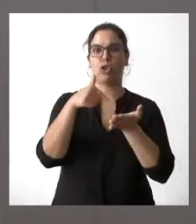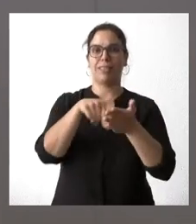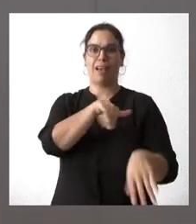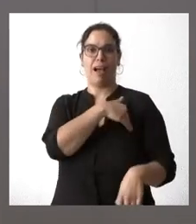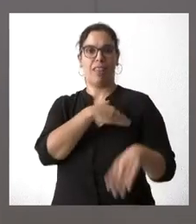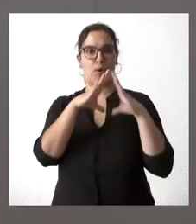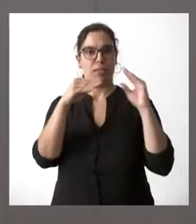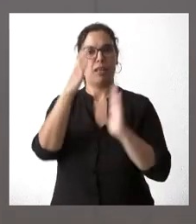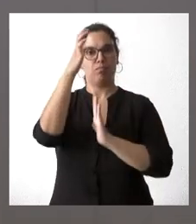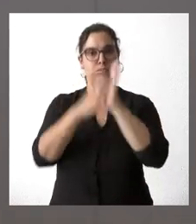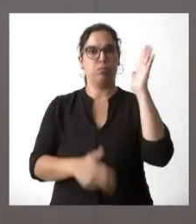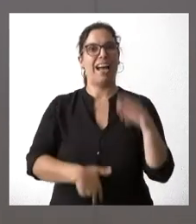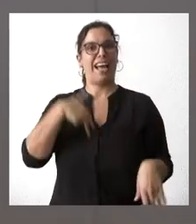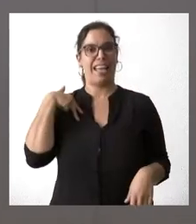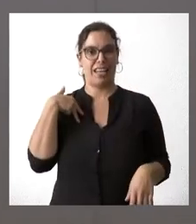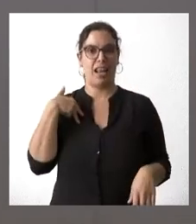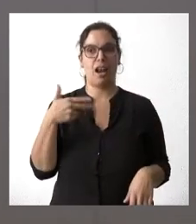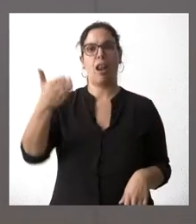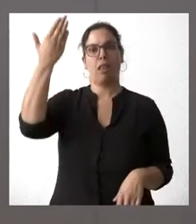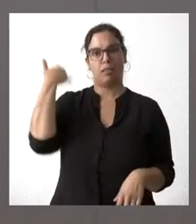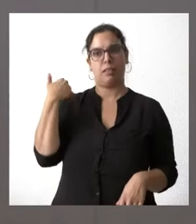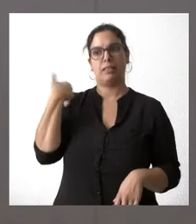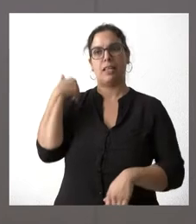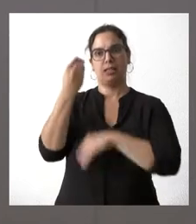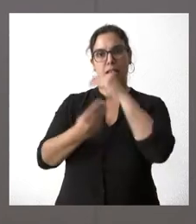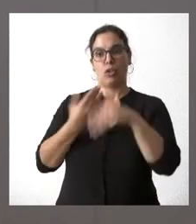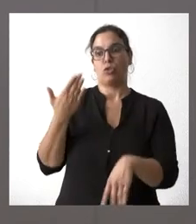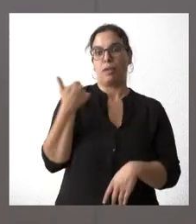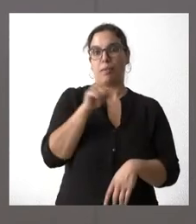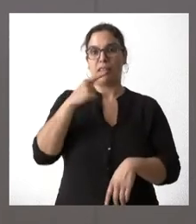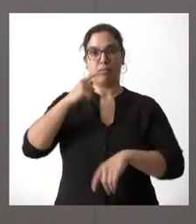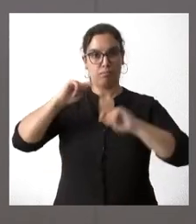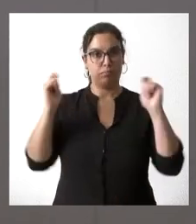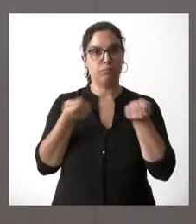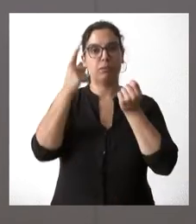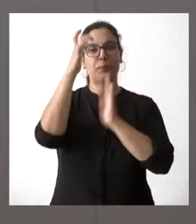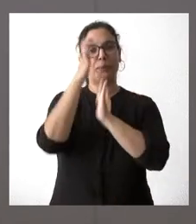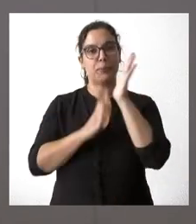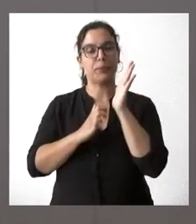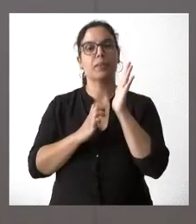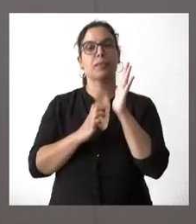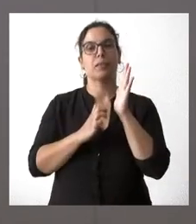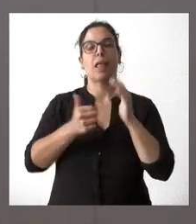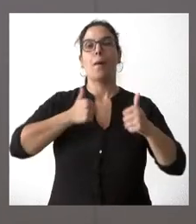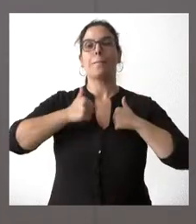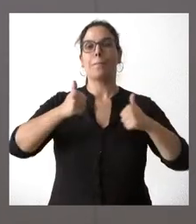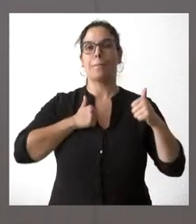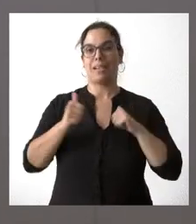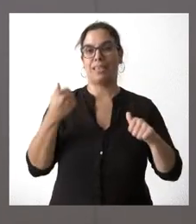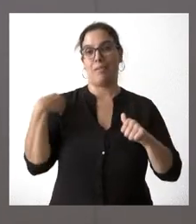una bajada general en su momento. Lo que hicimos la pasada semana es la rebaja de los másteres habilitantes.